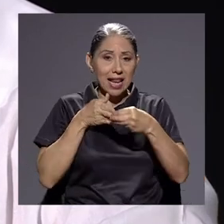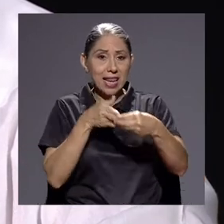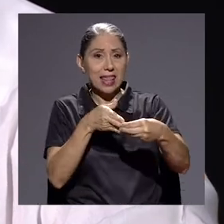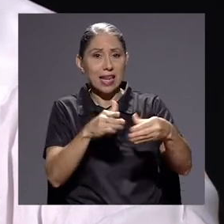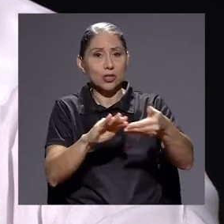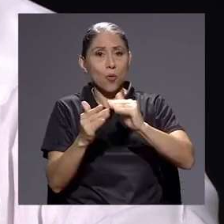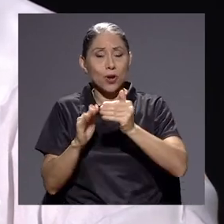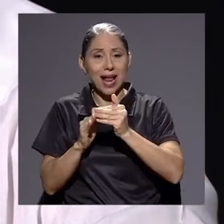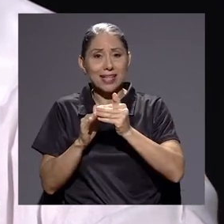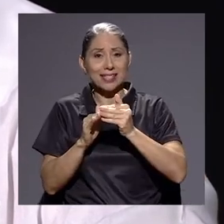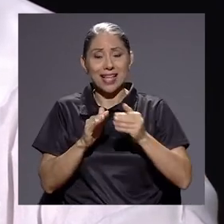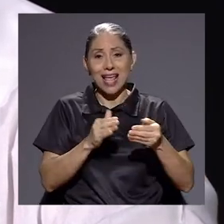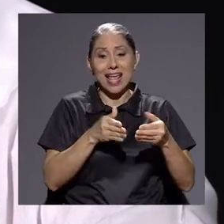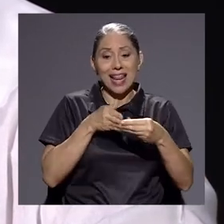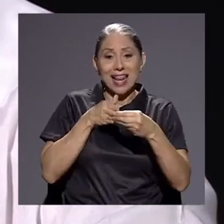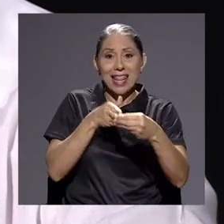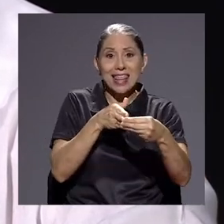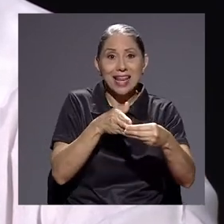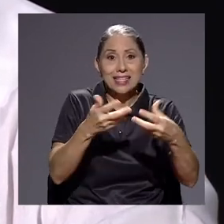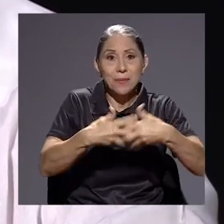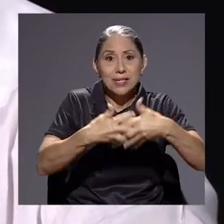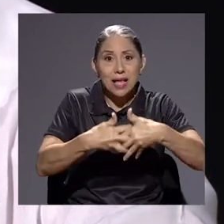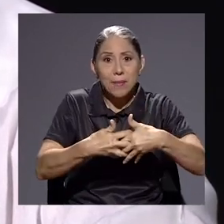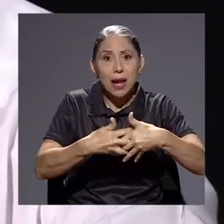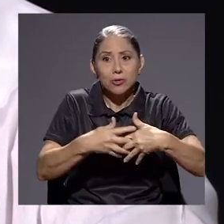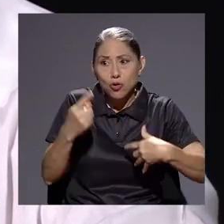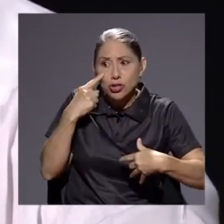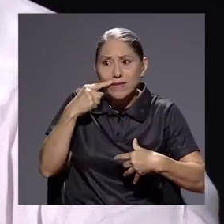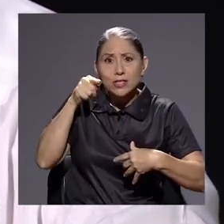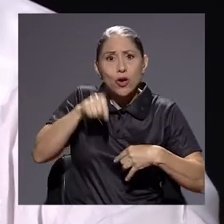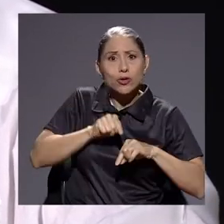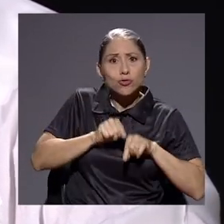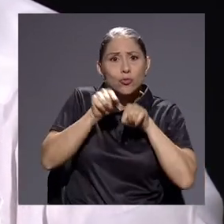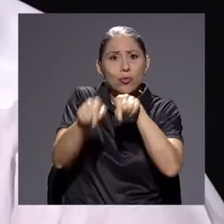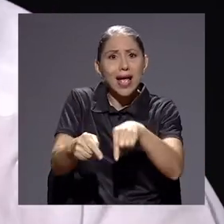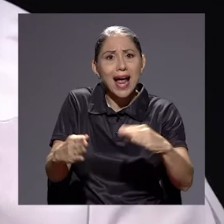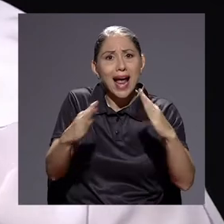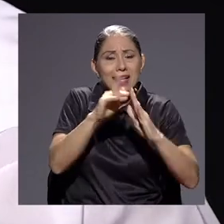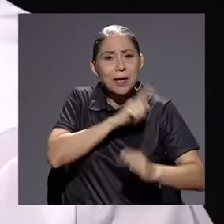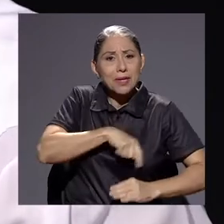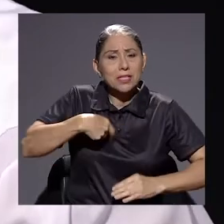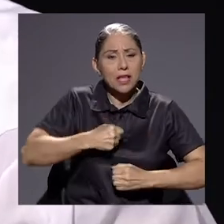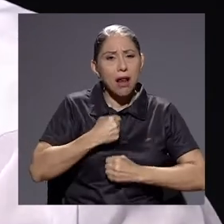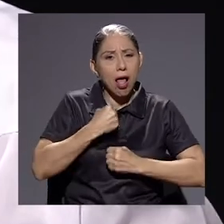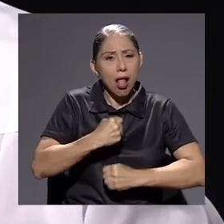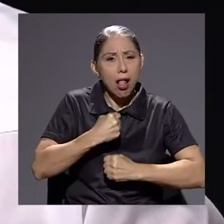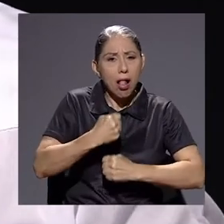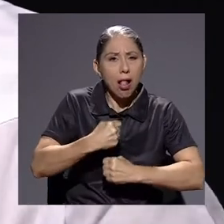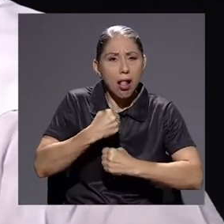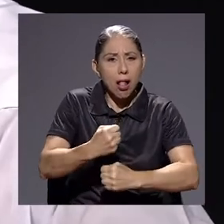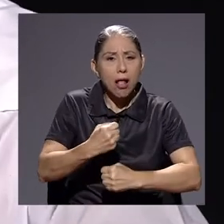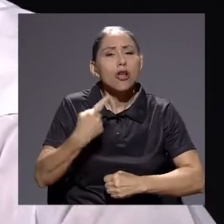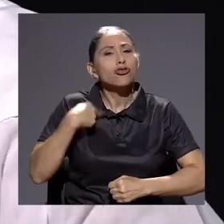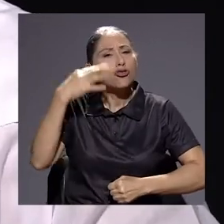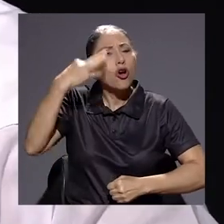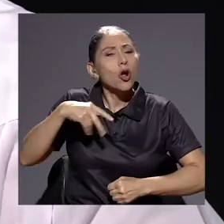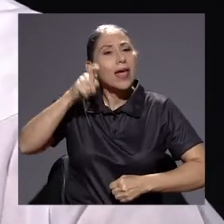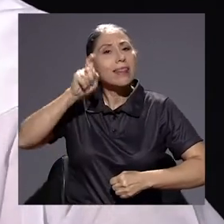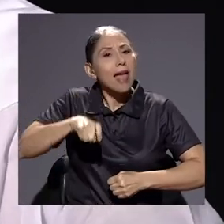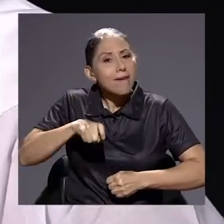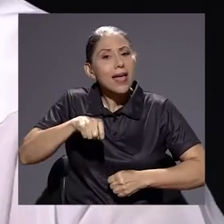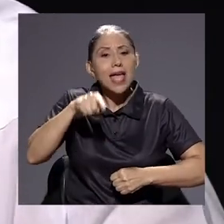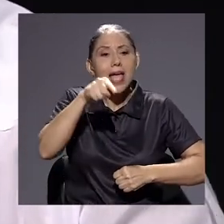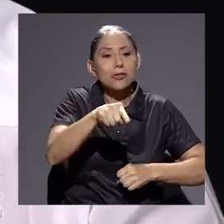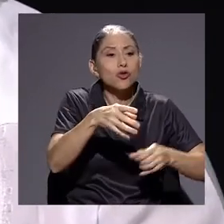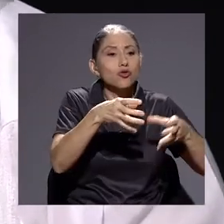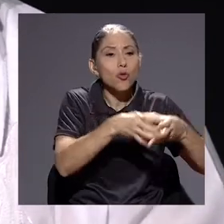la entrada de la Casa Presidencial, con rótulos. Yo creo que habría que ponerse de acuerdo para sentar en diferentes momentos, en diferentes mesas,